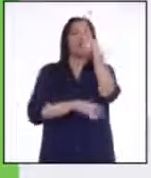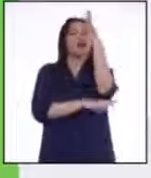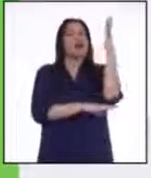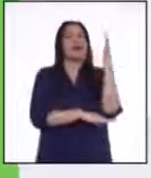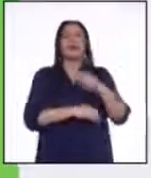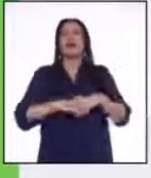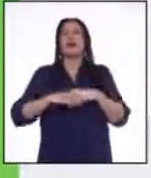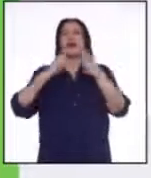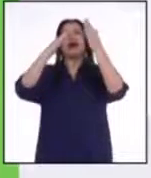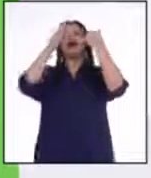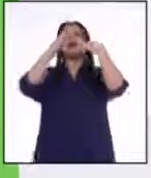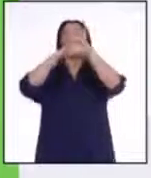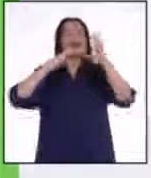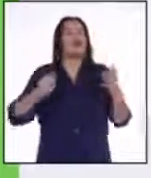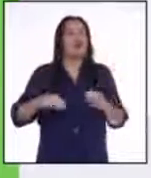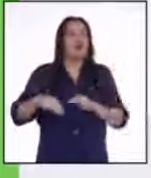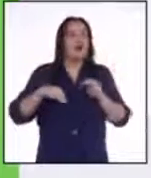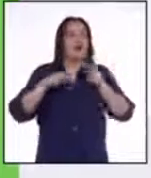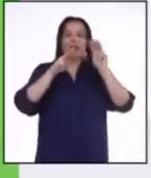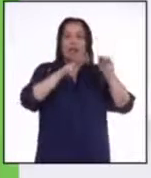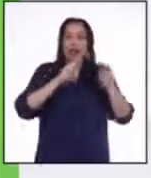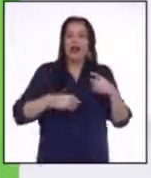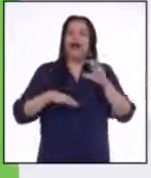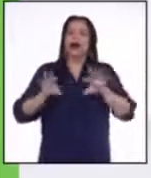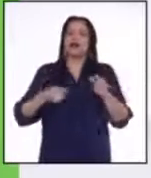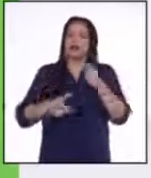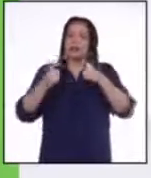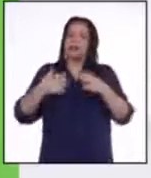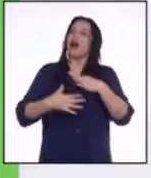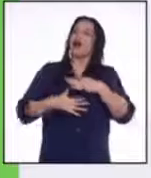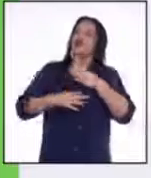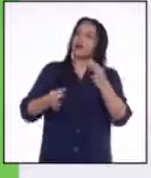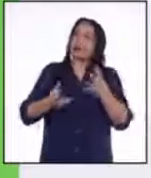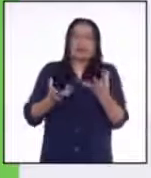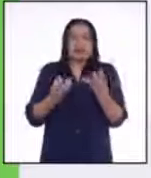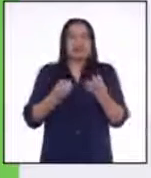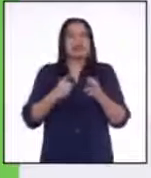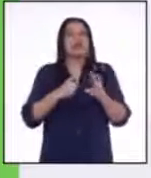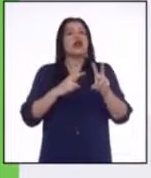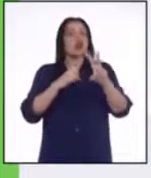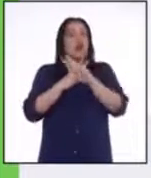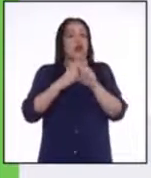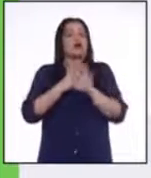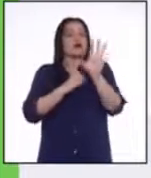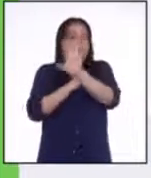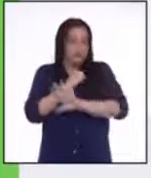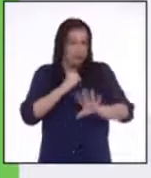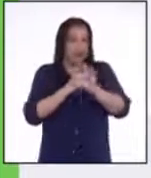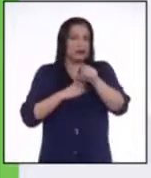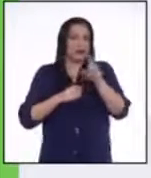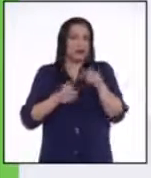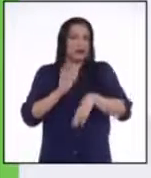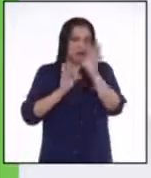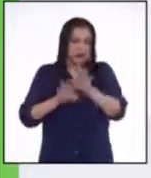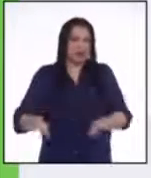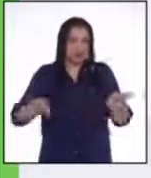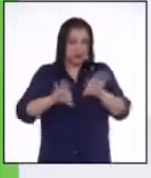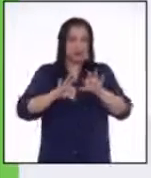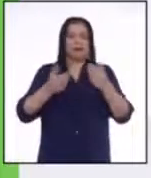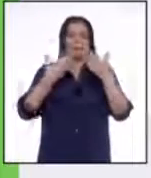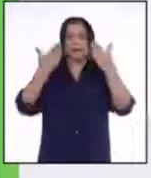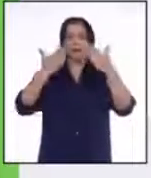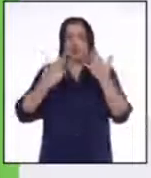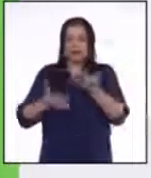a apreciar el cielo, eso hace que se despierte el interés de cuidarla. Y es una de las cosas más importantes que podemos hacer. Muchísimas gracias.